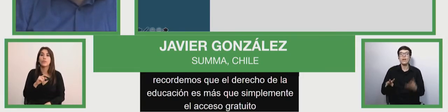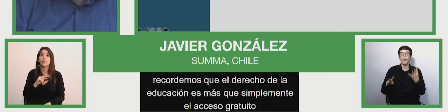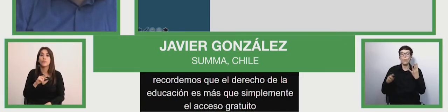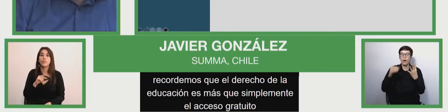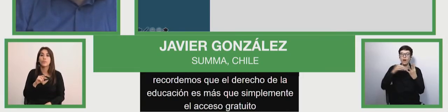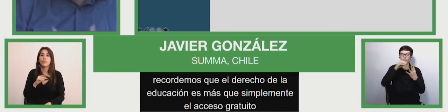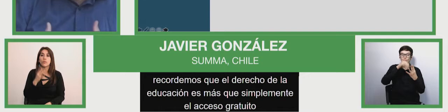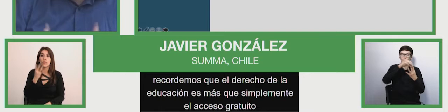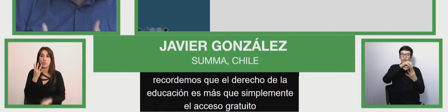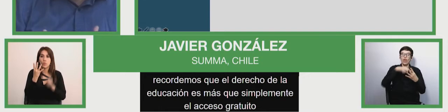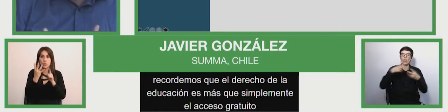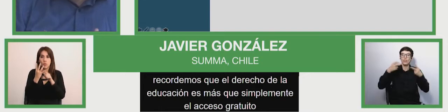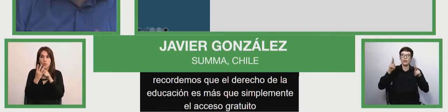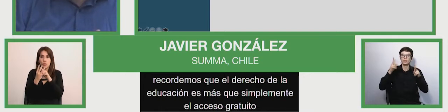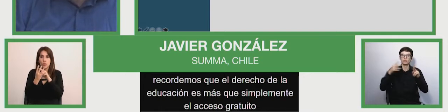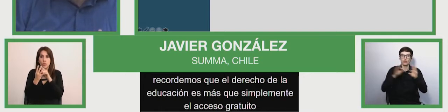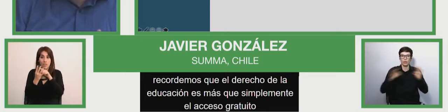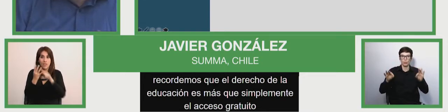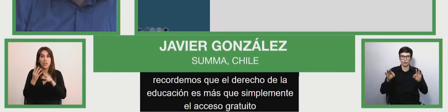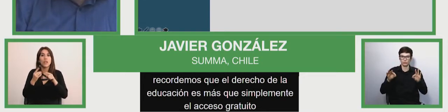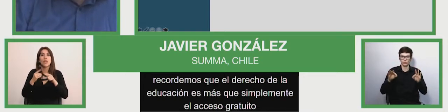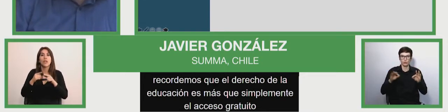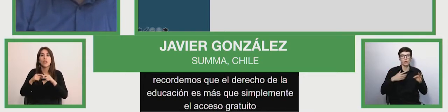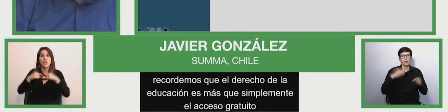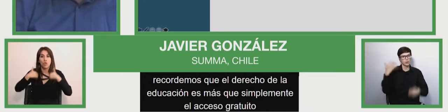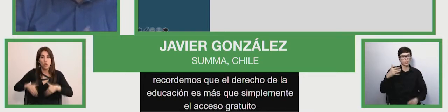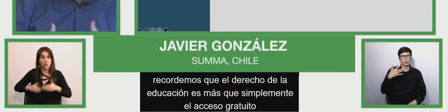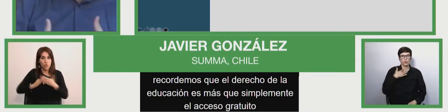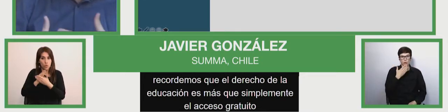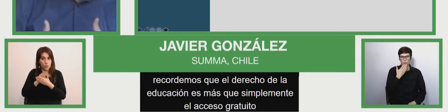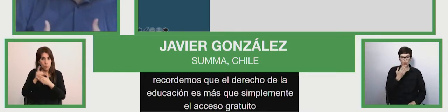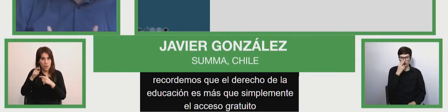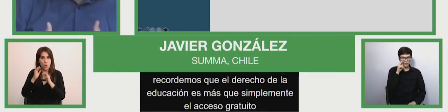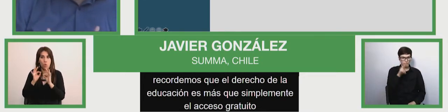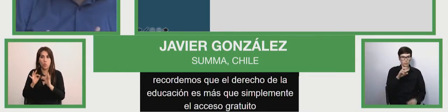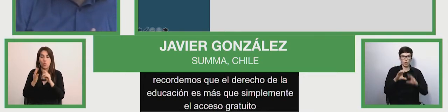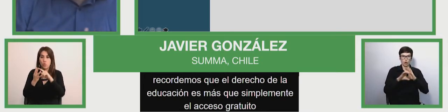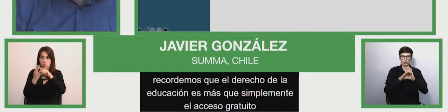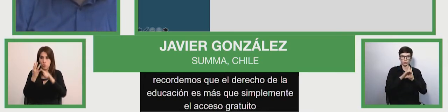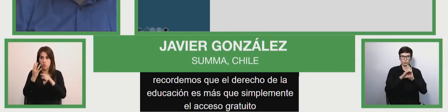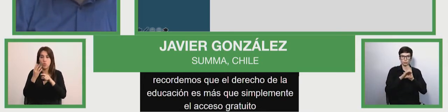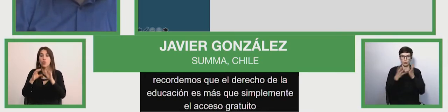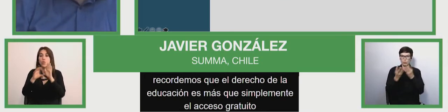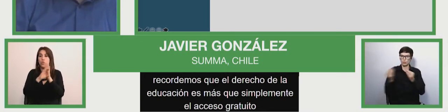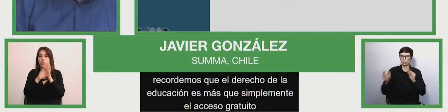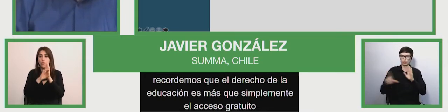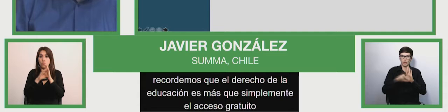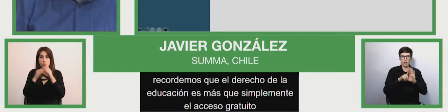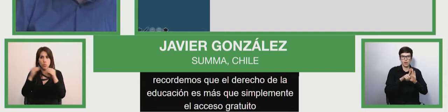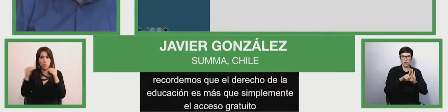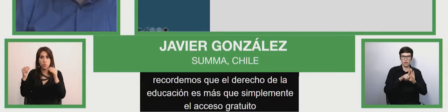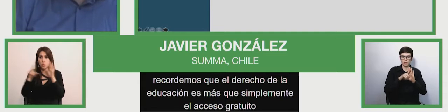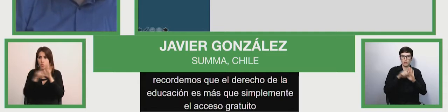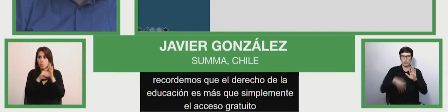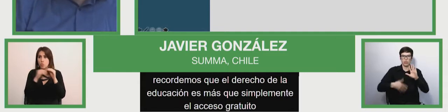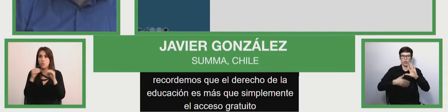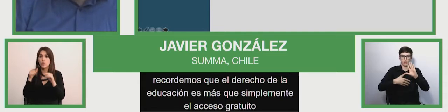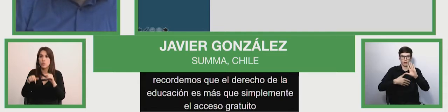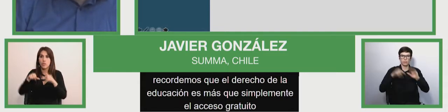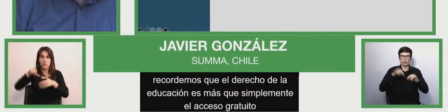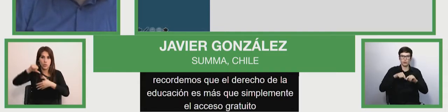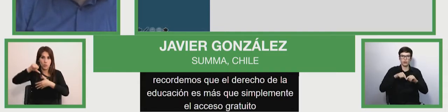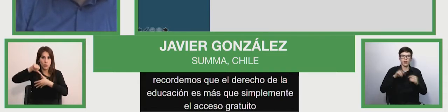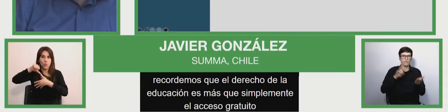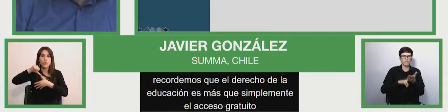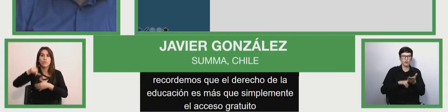derecho a la educación. Es importante recordarlo porque cuando vemos las constituciones o muchas de las leyes, incluso marco en América Latina, generalmente